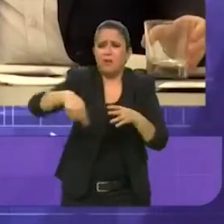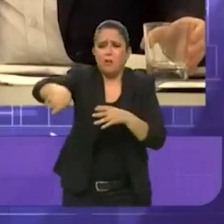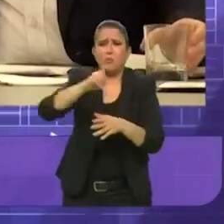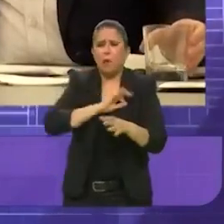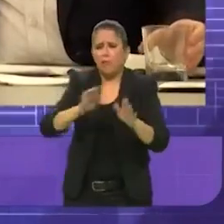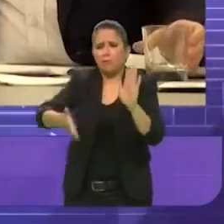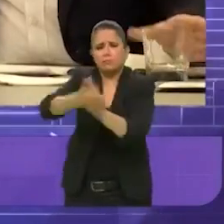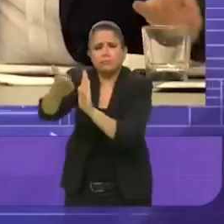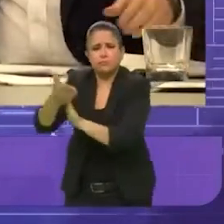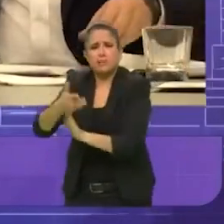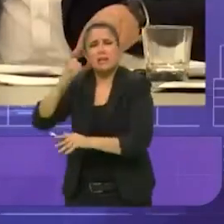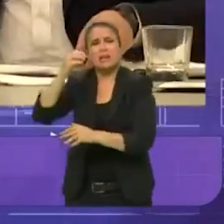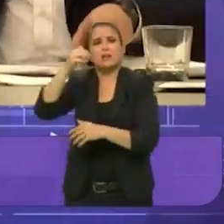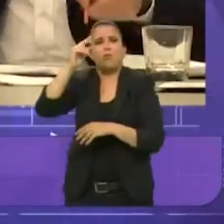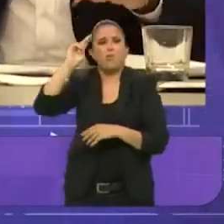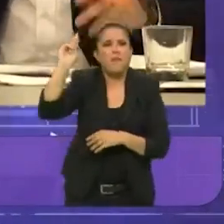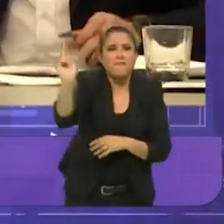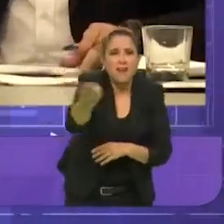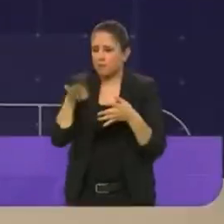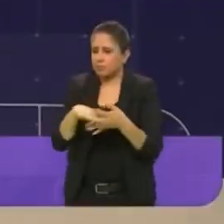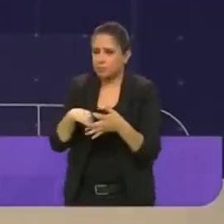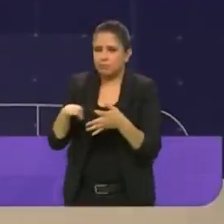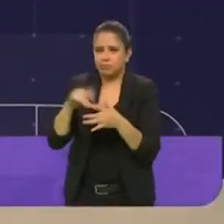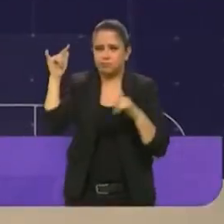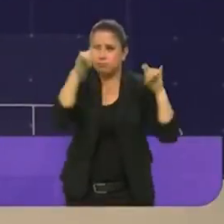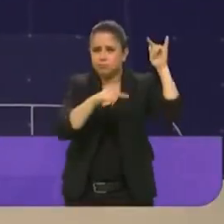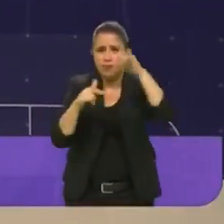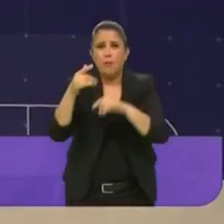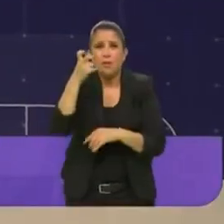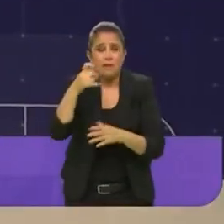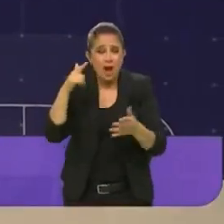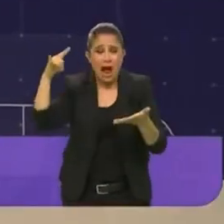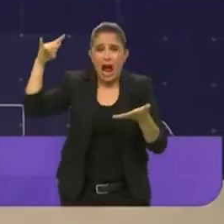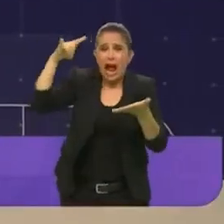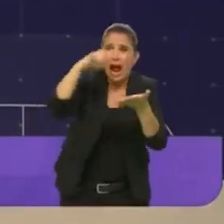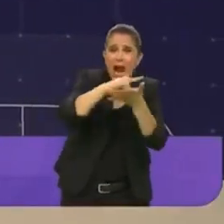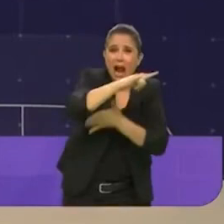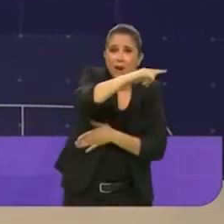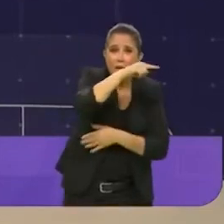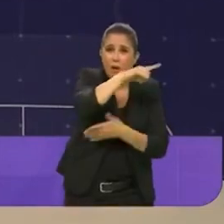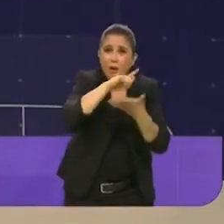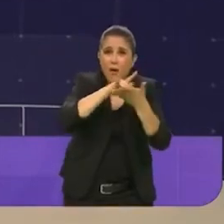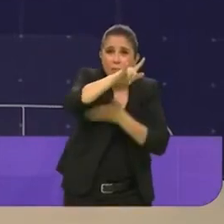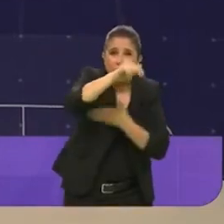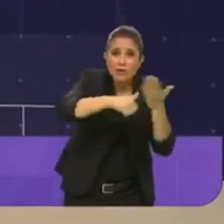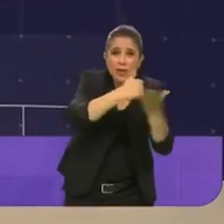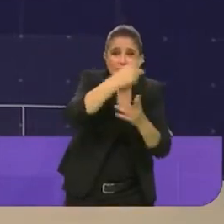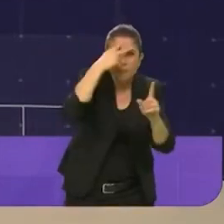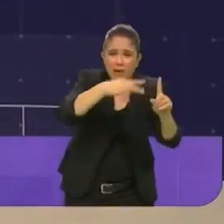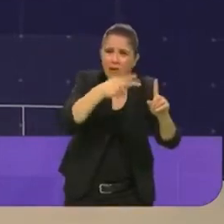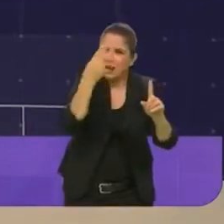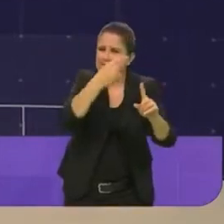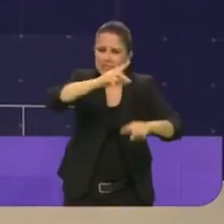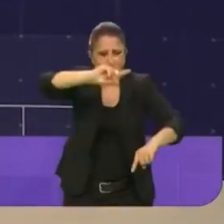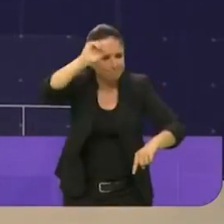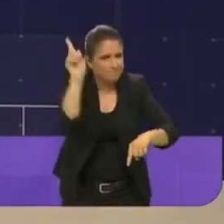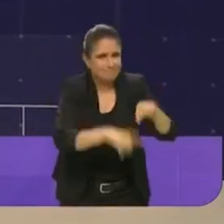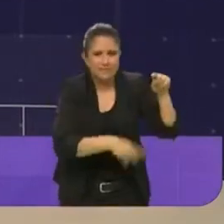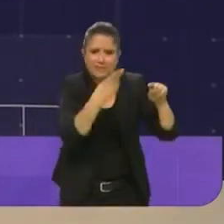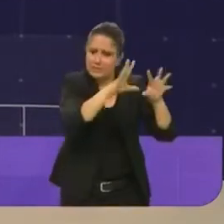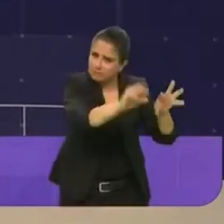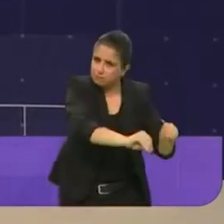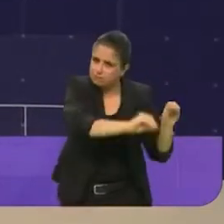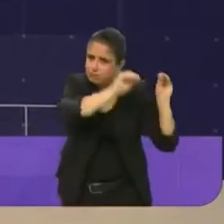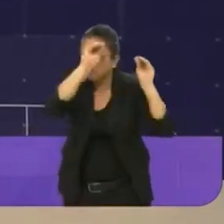mandó a volar al aeropuerto Benito Juárez. El aeropuerto de la Ciudad de México se tiene que ir, se tiene que mudar,